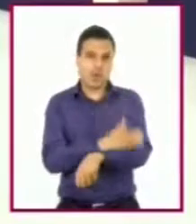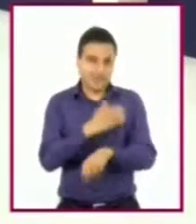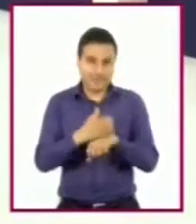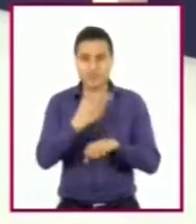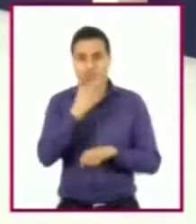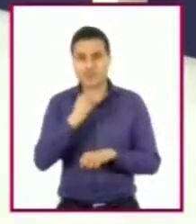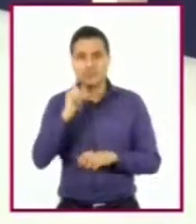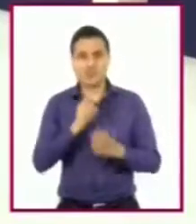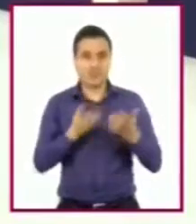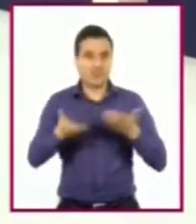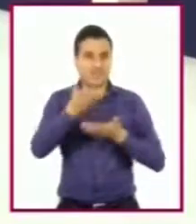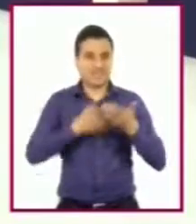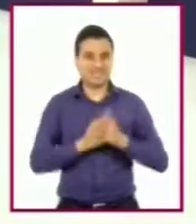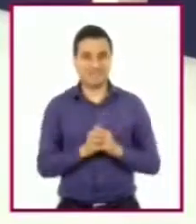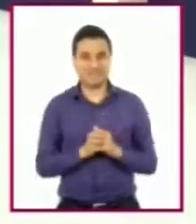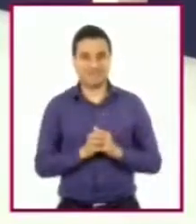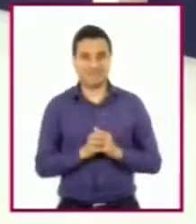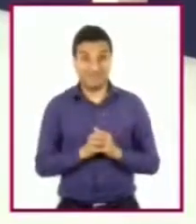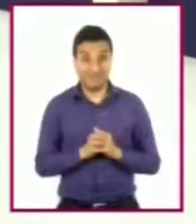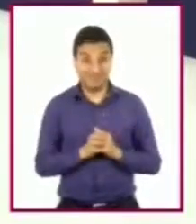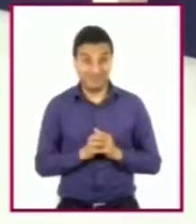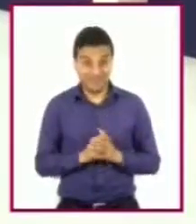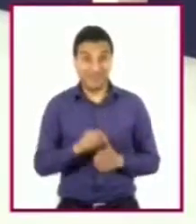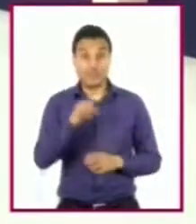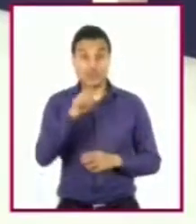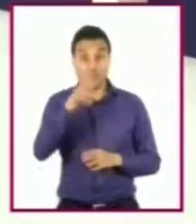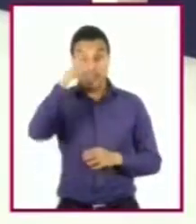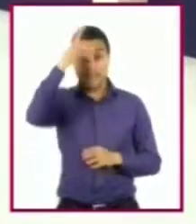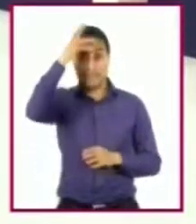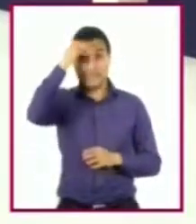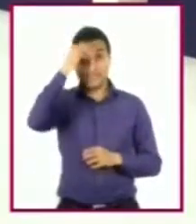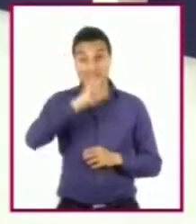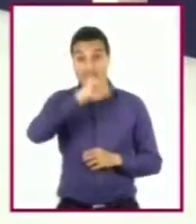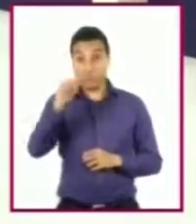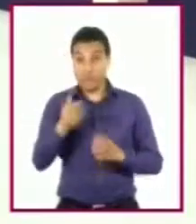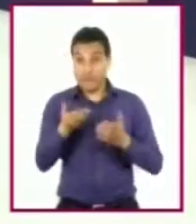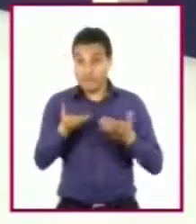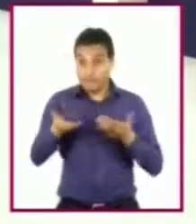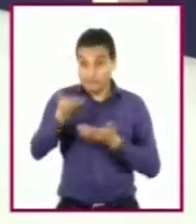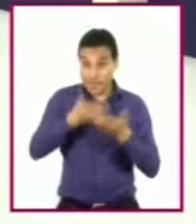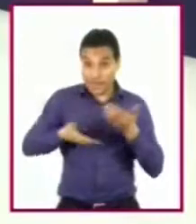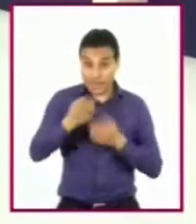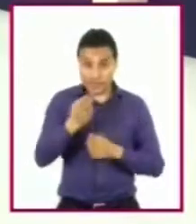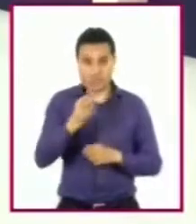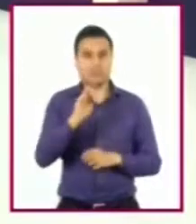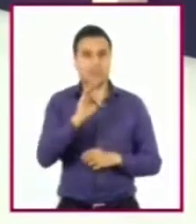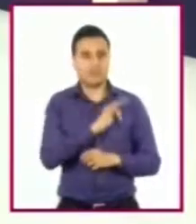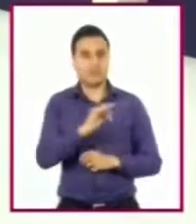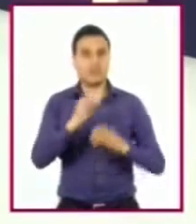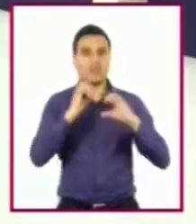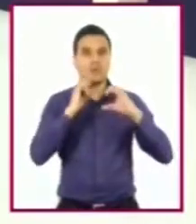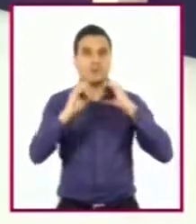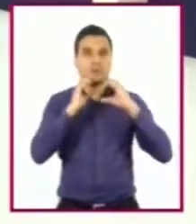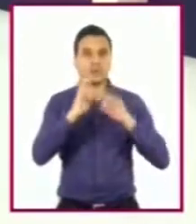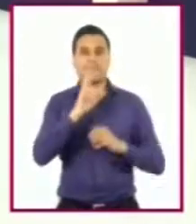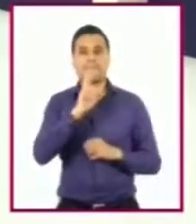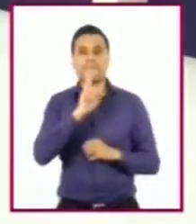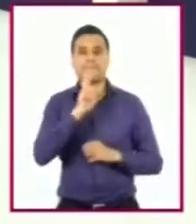compañeros. La socialización del aprendizaje es parte de la capacidad de comunicación del ser humano.